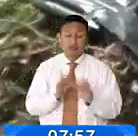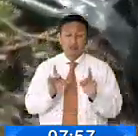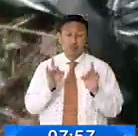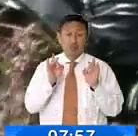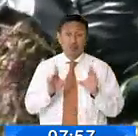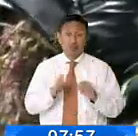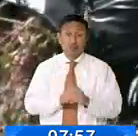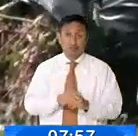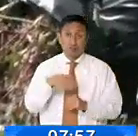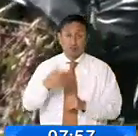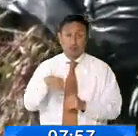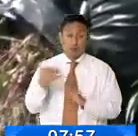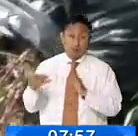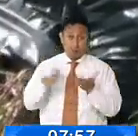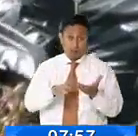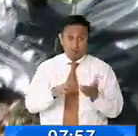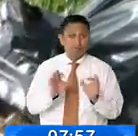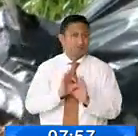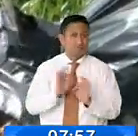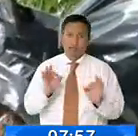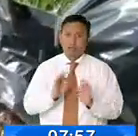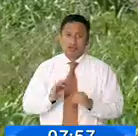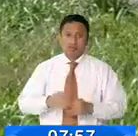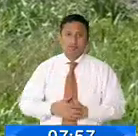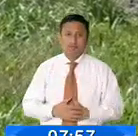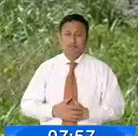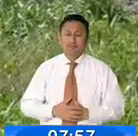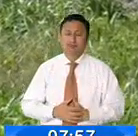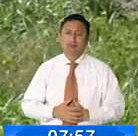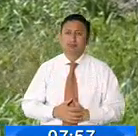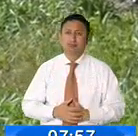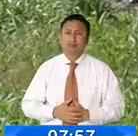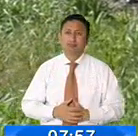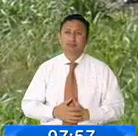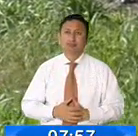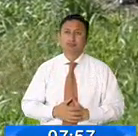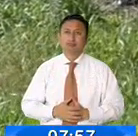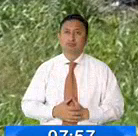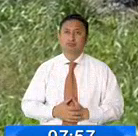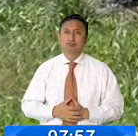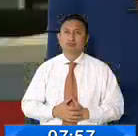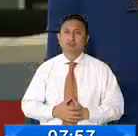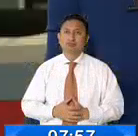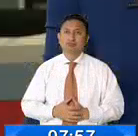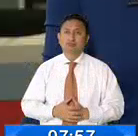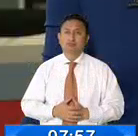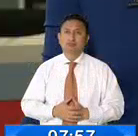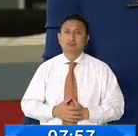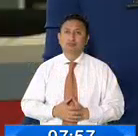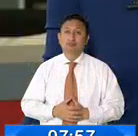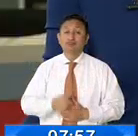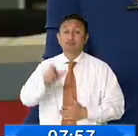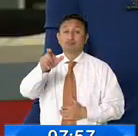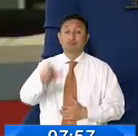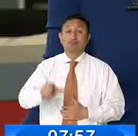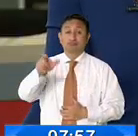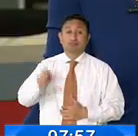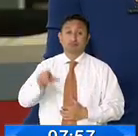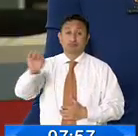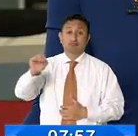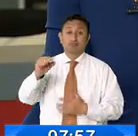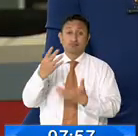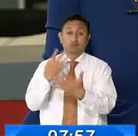no dejó desgracias personales que lamentar. Informó Anabel Belín. Y varias personas fueron